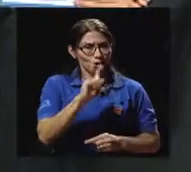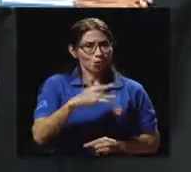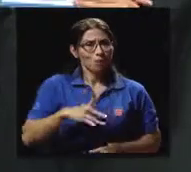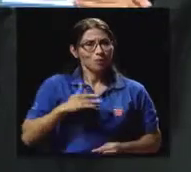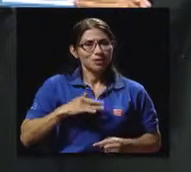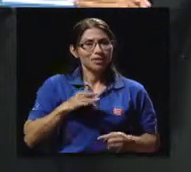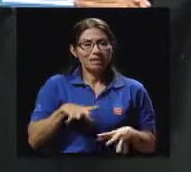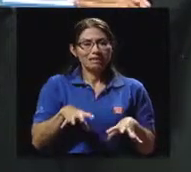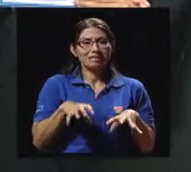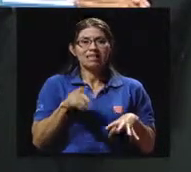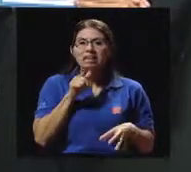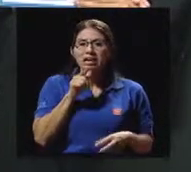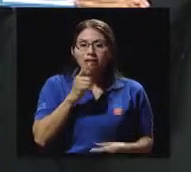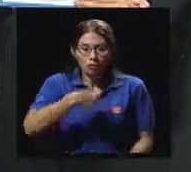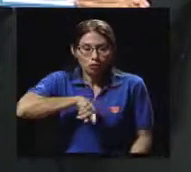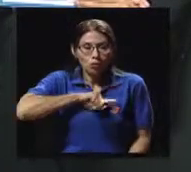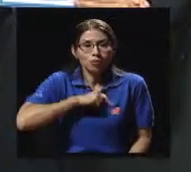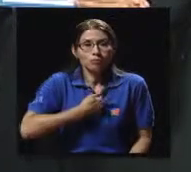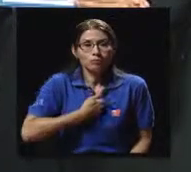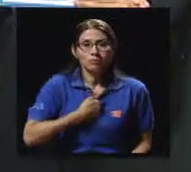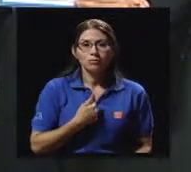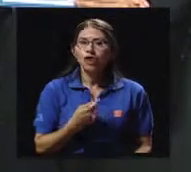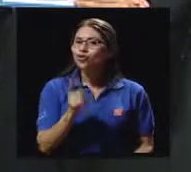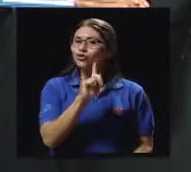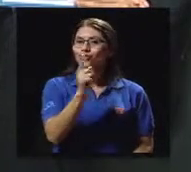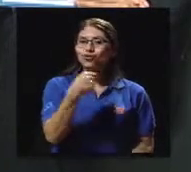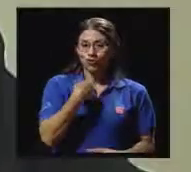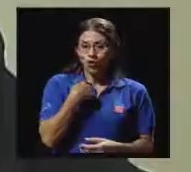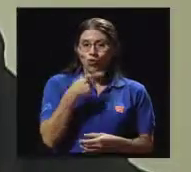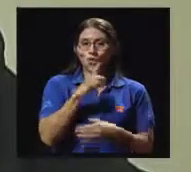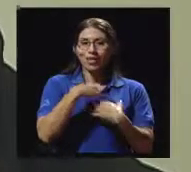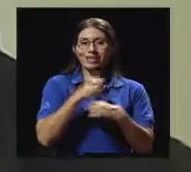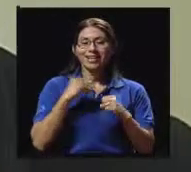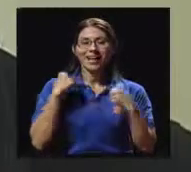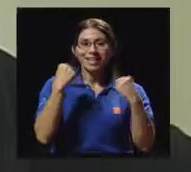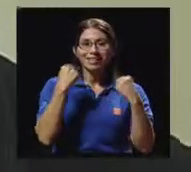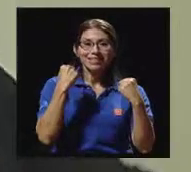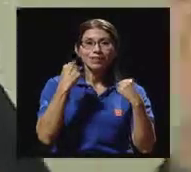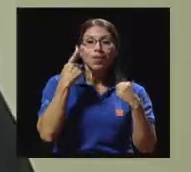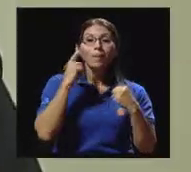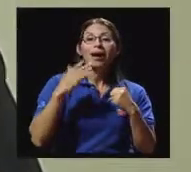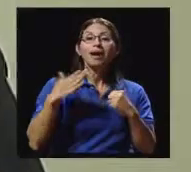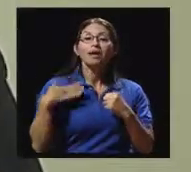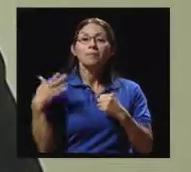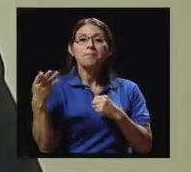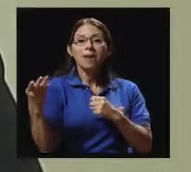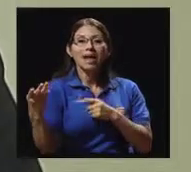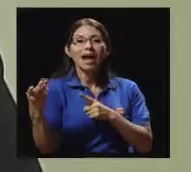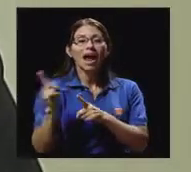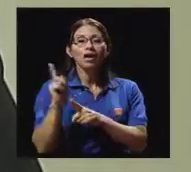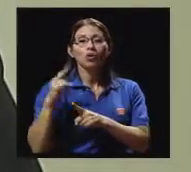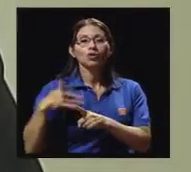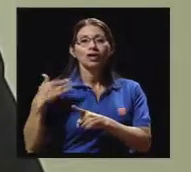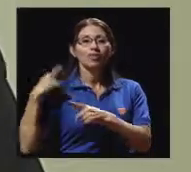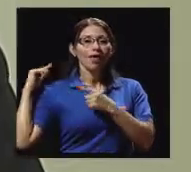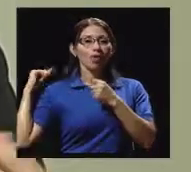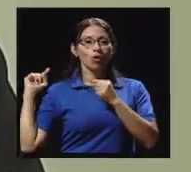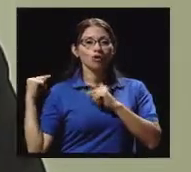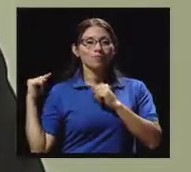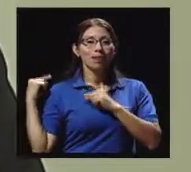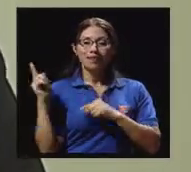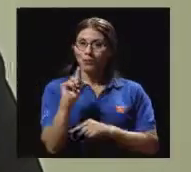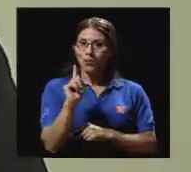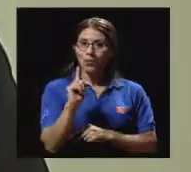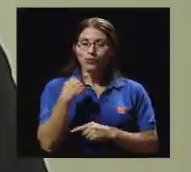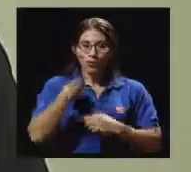somos nosotros. Yo no voy a hacer ese ejercicio para que mi pareja no sienta dolor de espalda, por ejemplo. Es